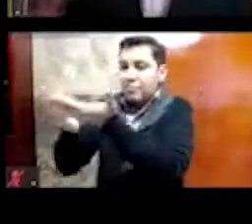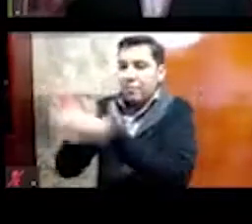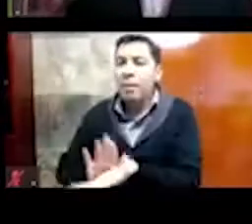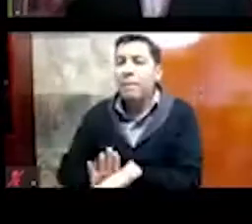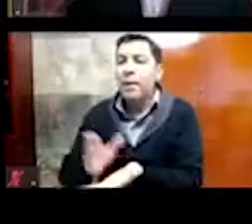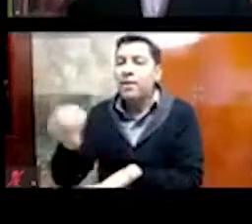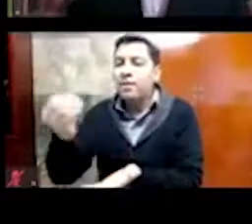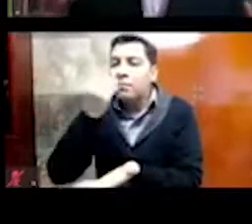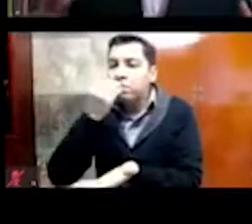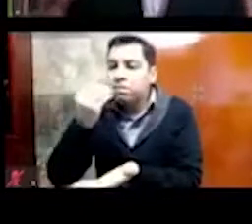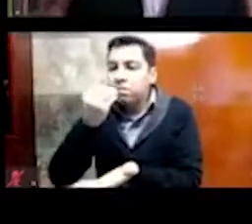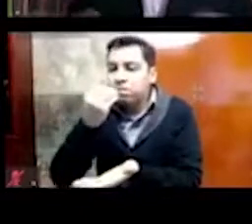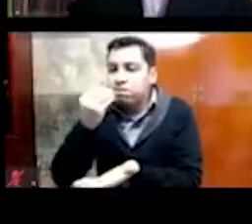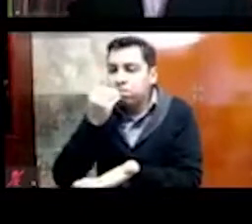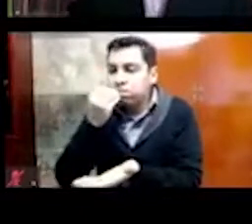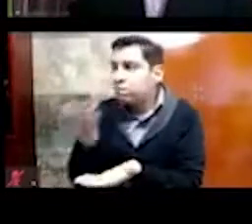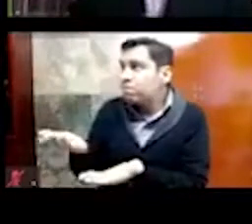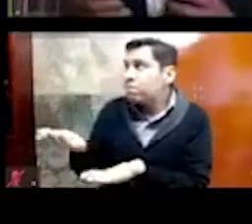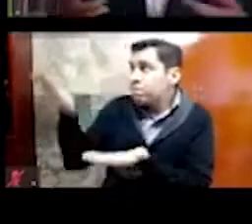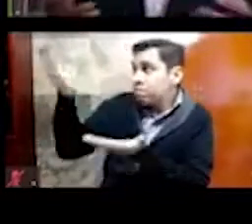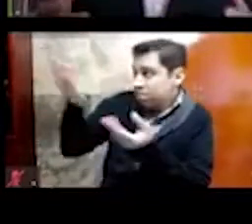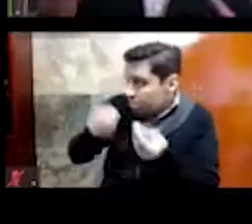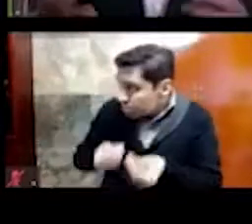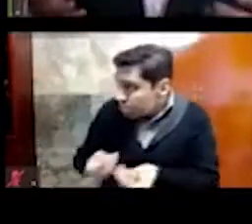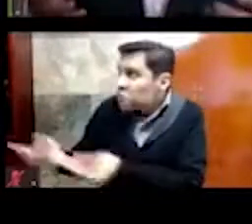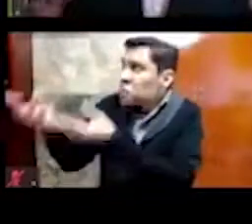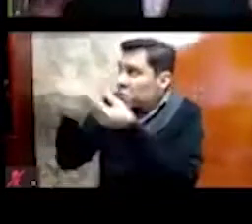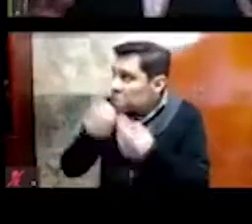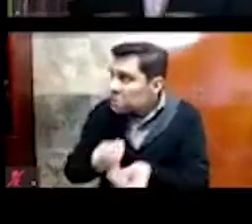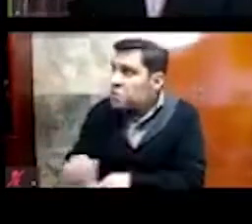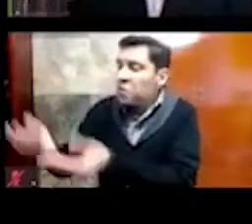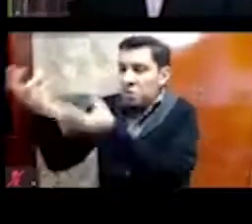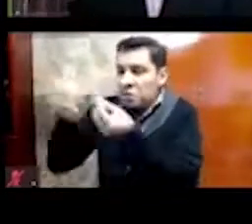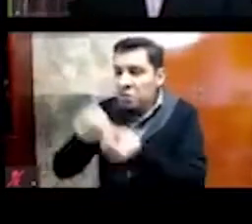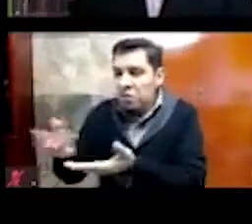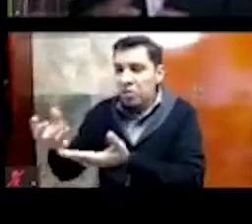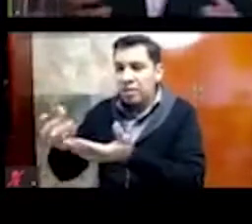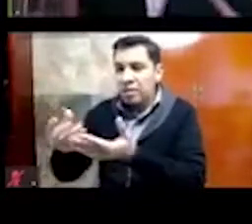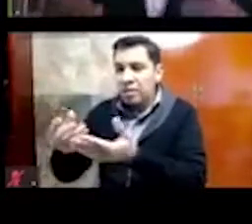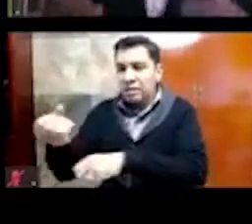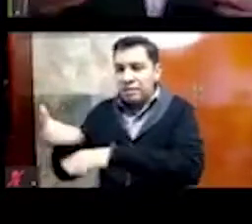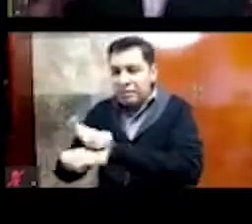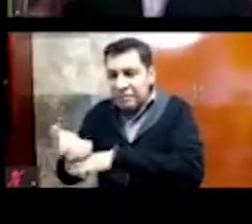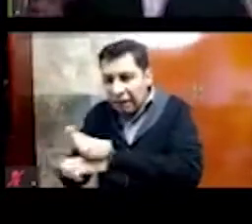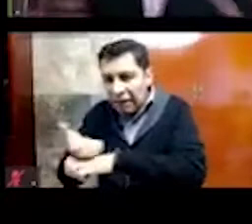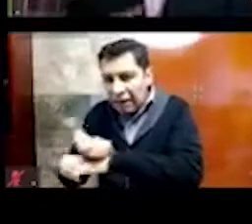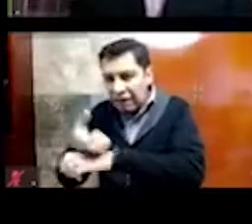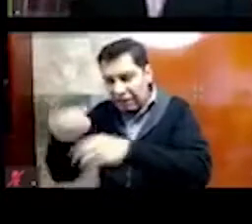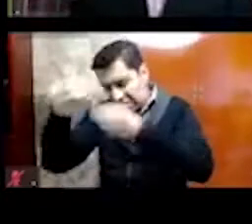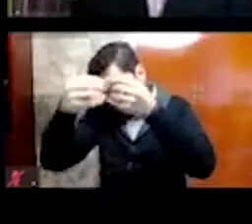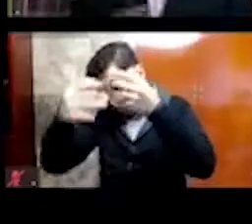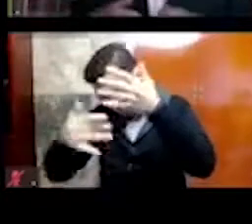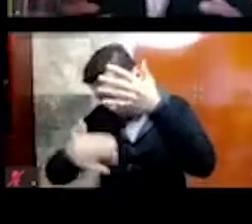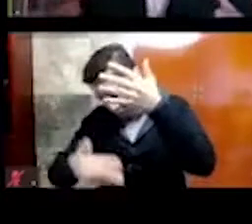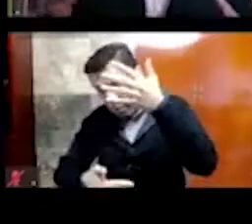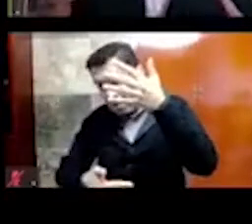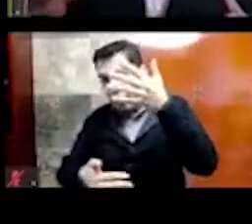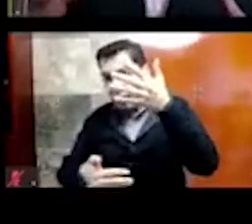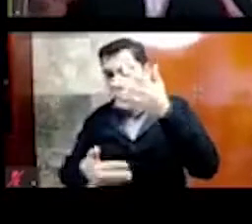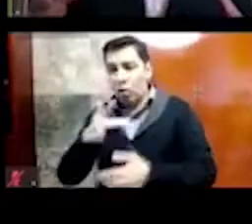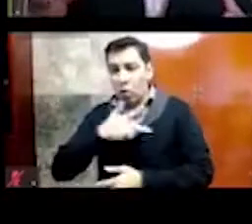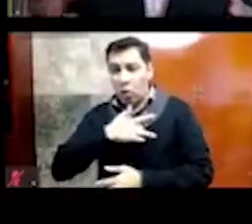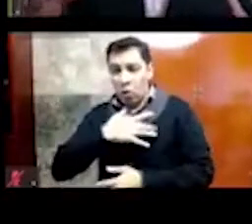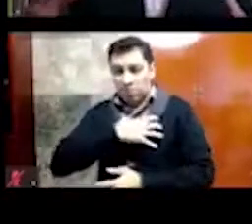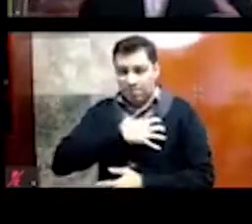del sacrificio humano, ofreciendo la sangre, tanto para la tierra como al sol, y el corazón,